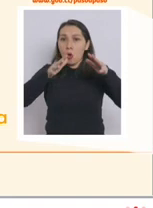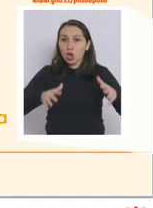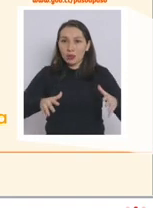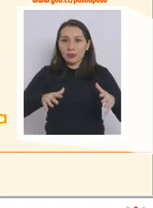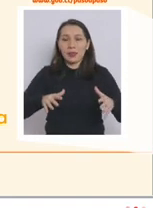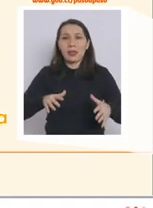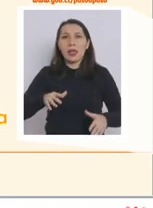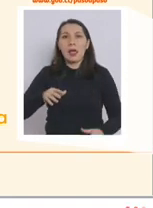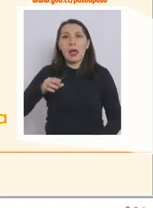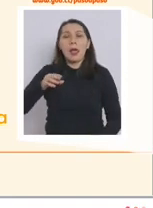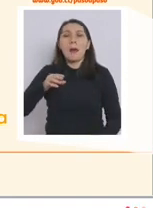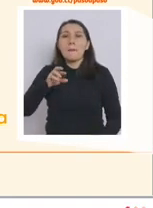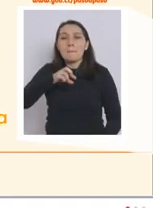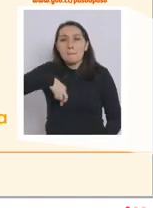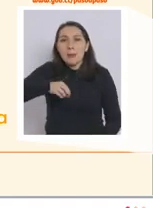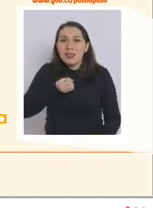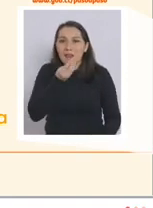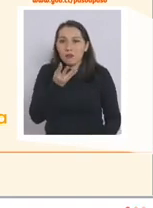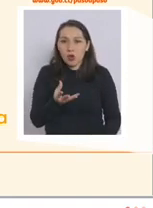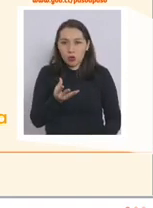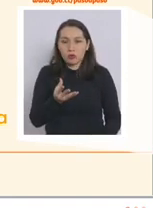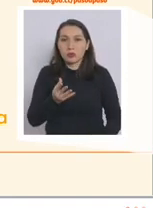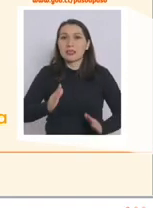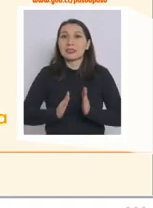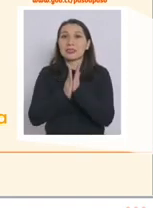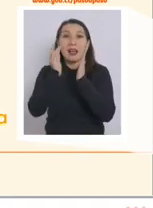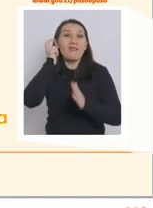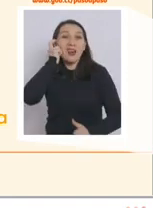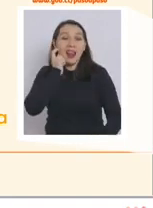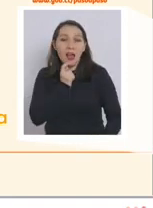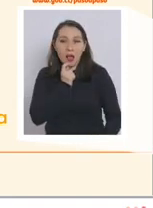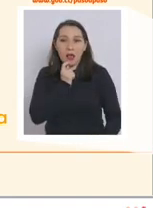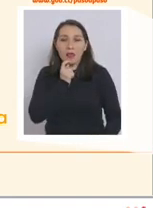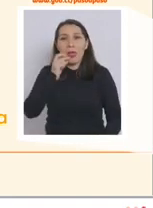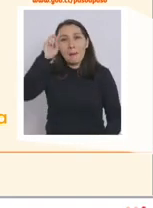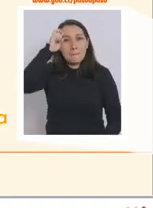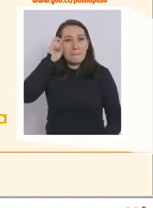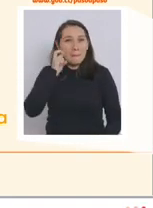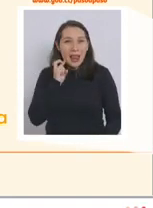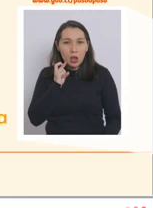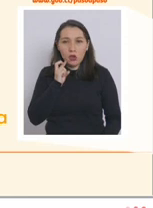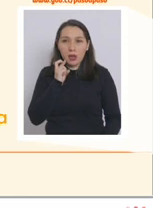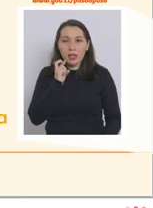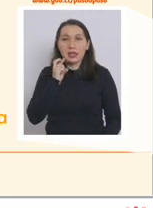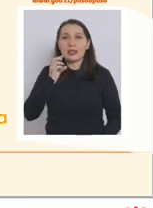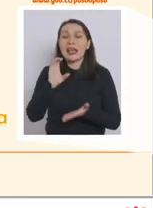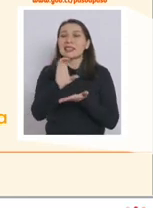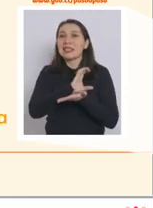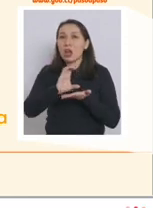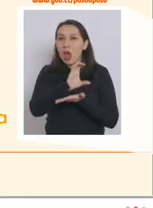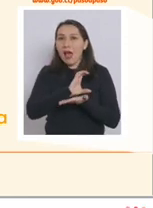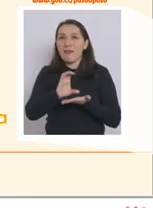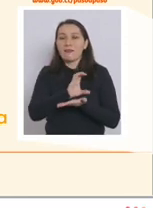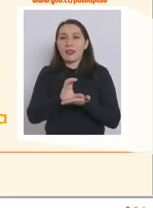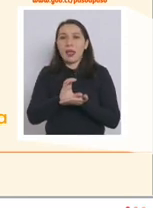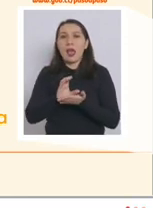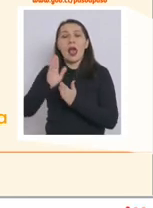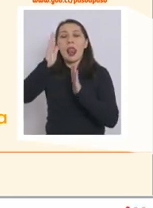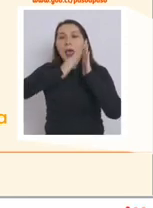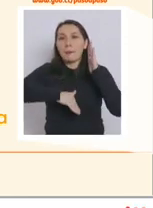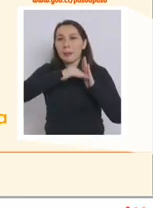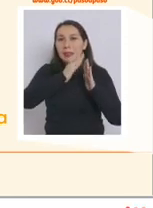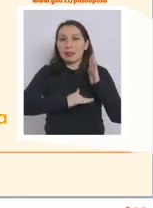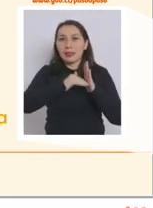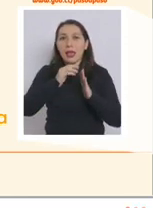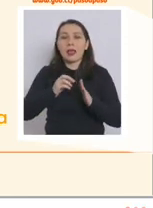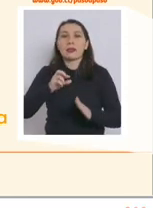El Monte, Peñaflor, San Bernardo, Peñalolén, Cerro Navia, La Pintana,